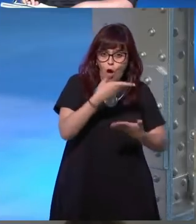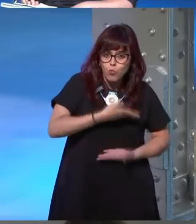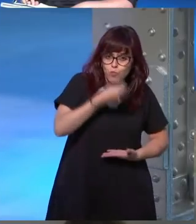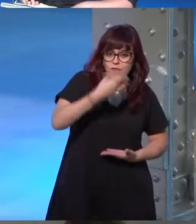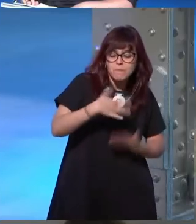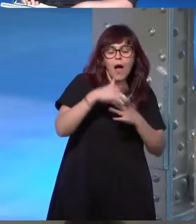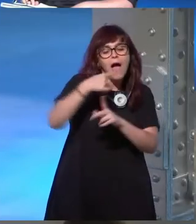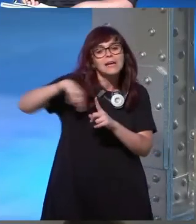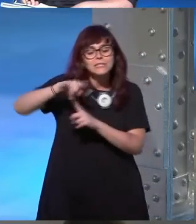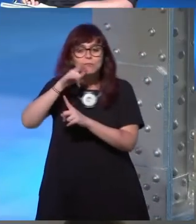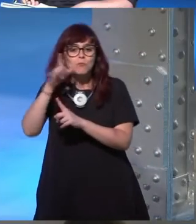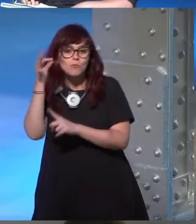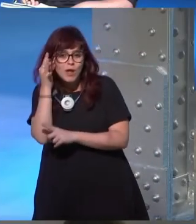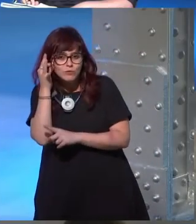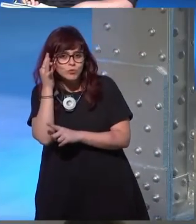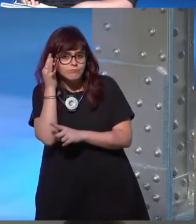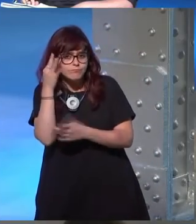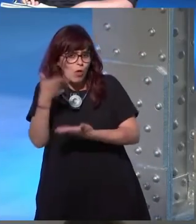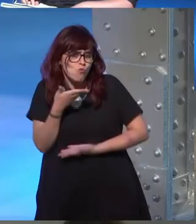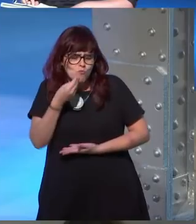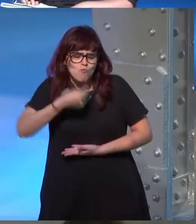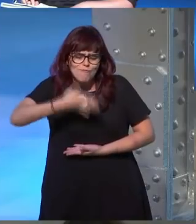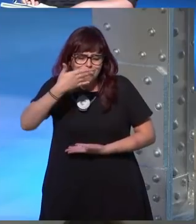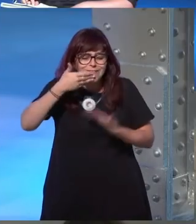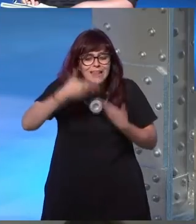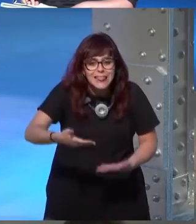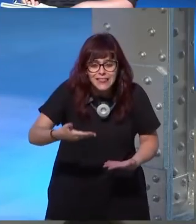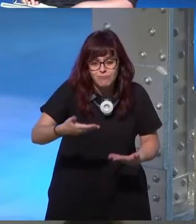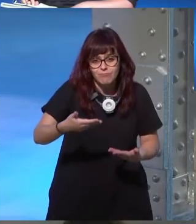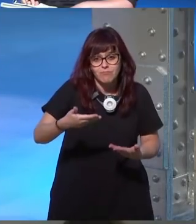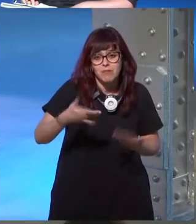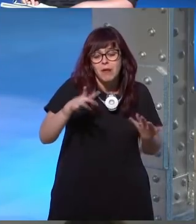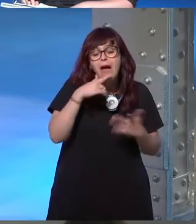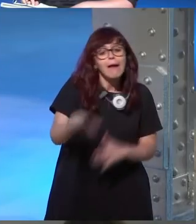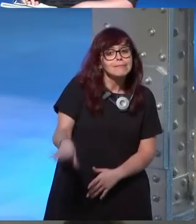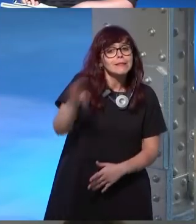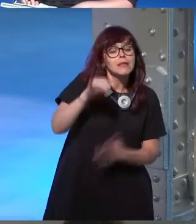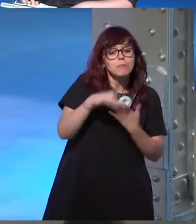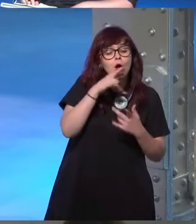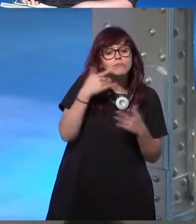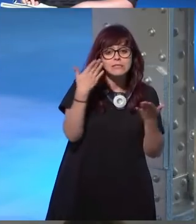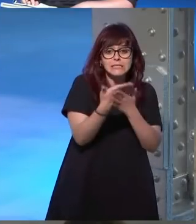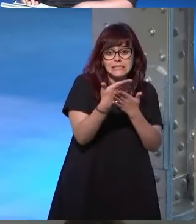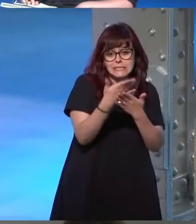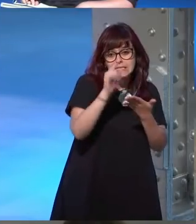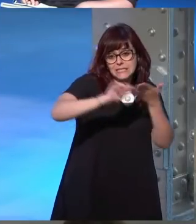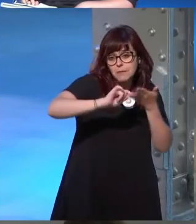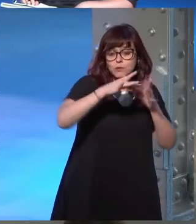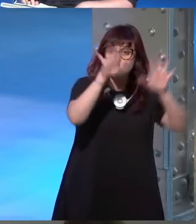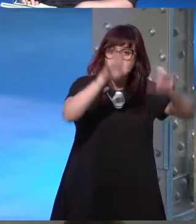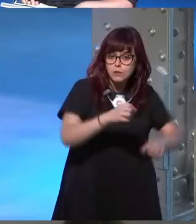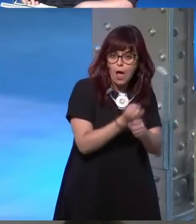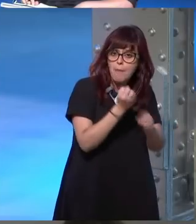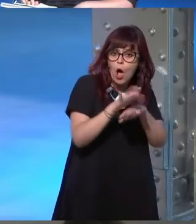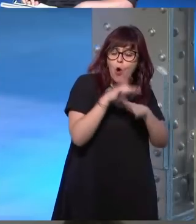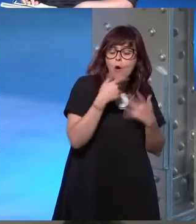ayudó ella es maravillosa y me ha servido para comprender que escribir es un trabajo que es un trabajo emocional